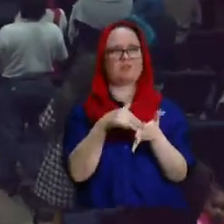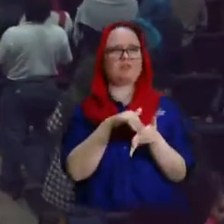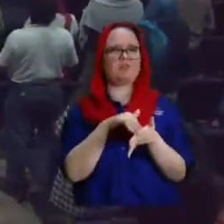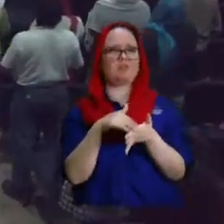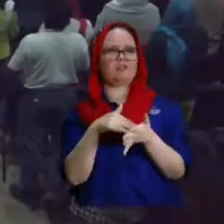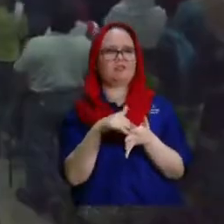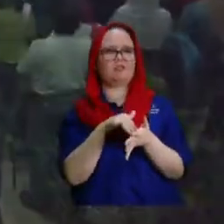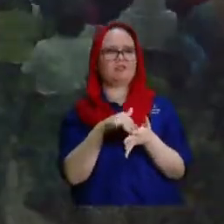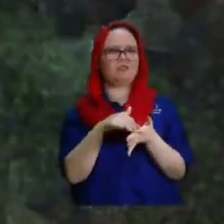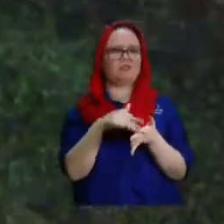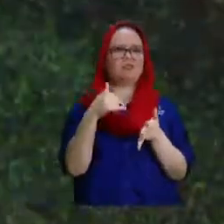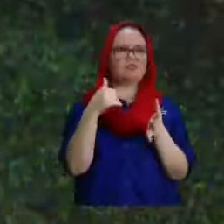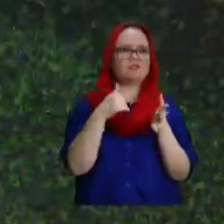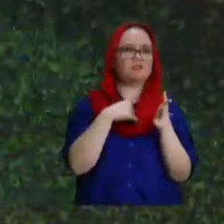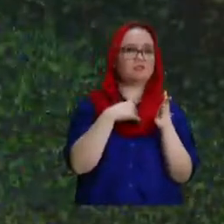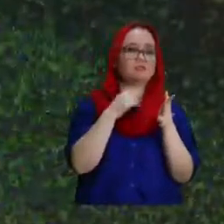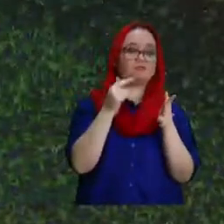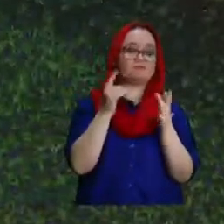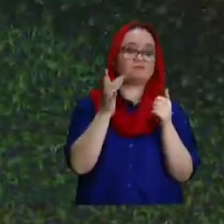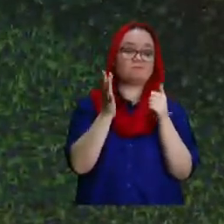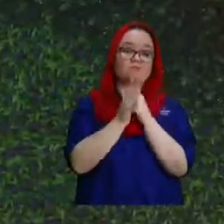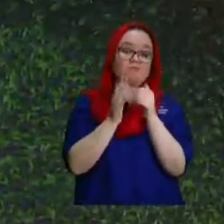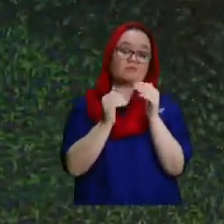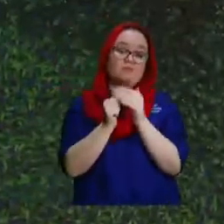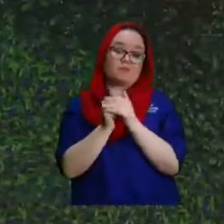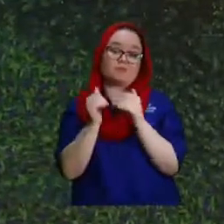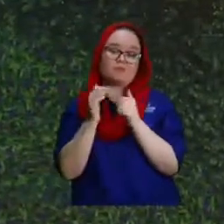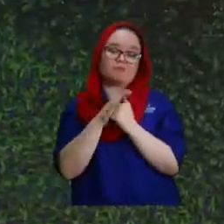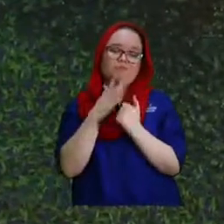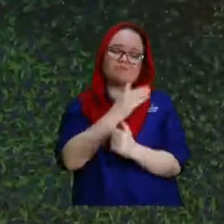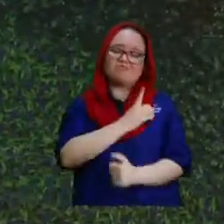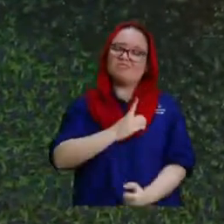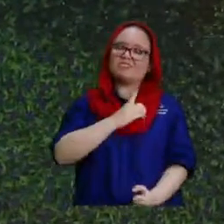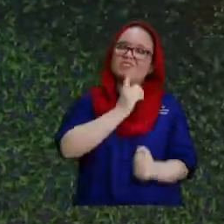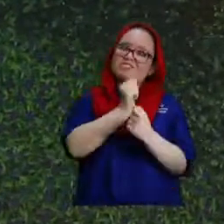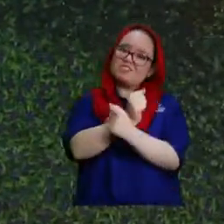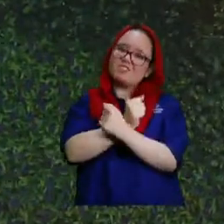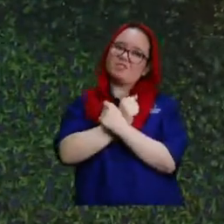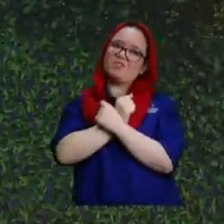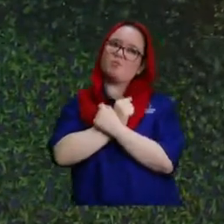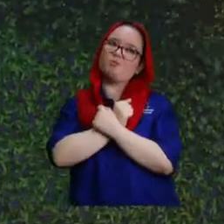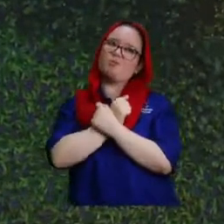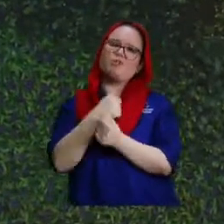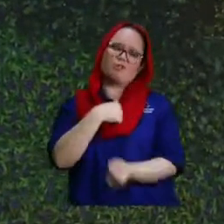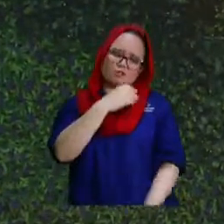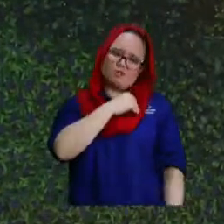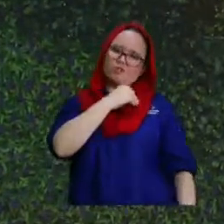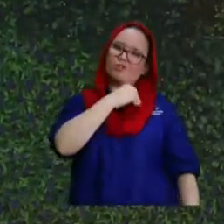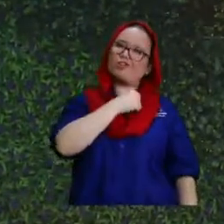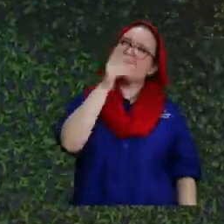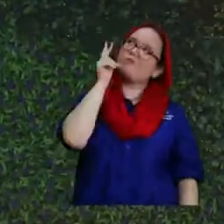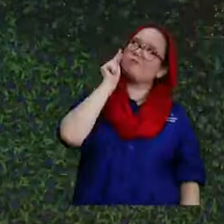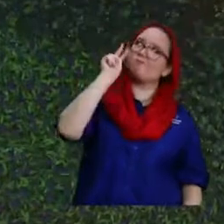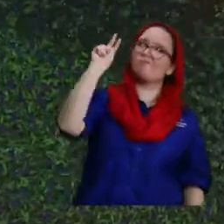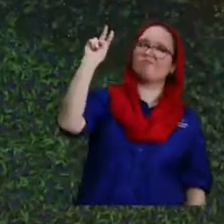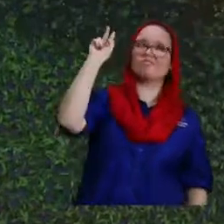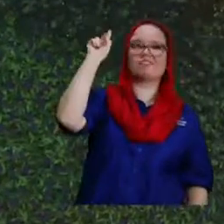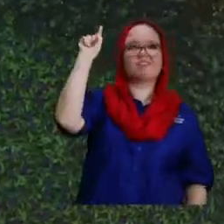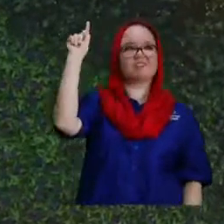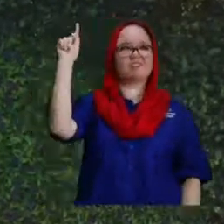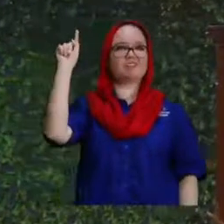desesperación así de amor o sea eso es lo que deseo eso es lo que quiero es tremendo